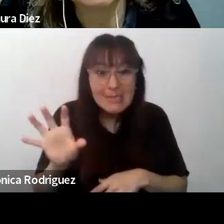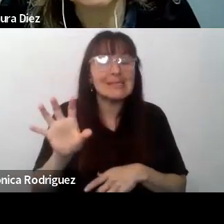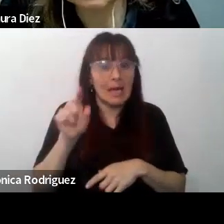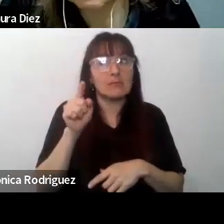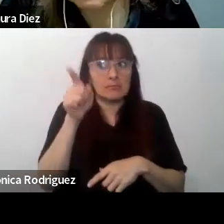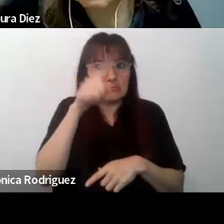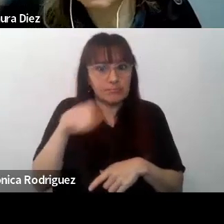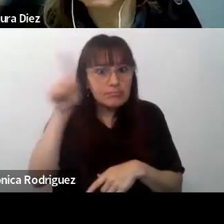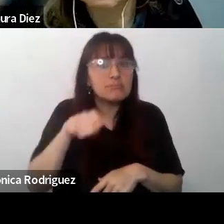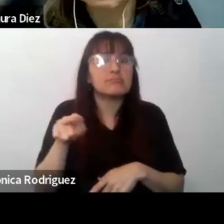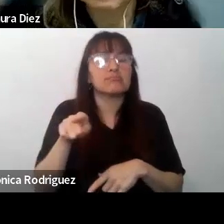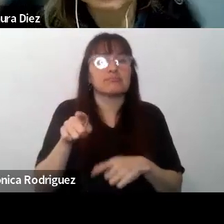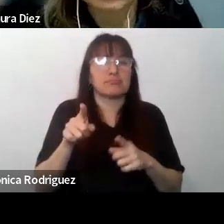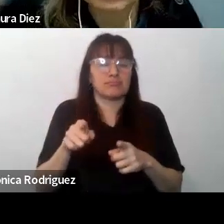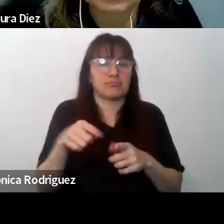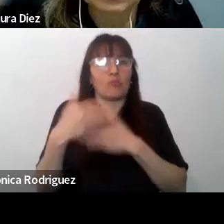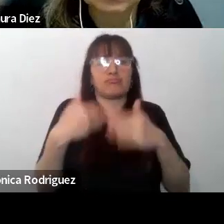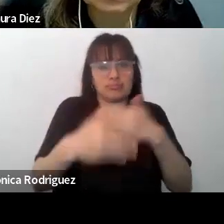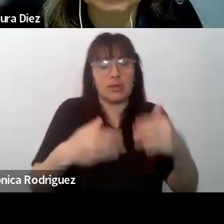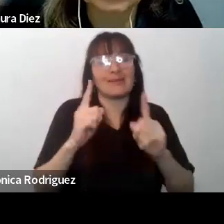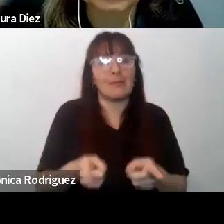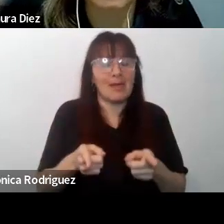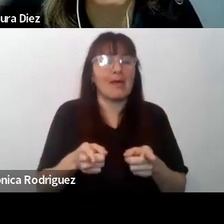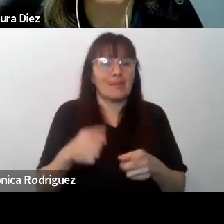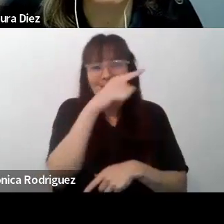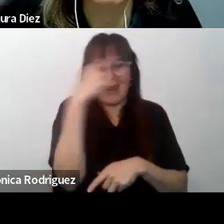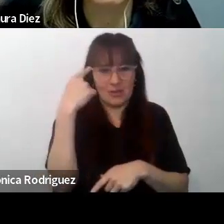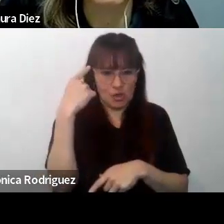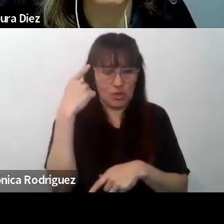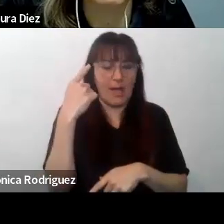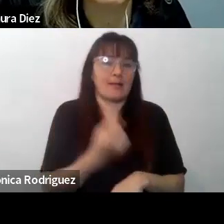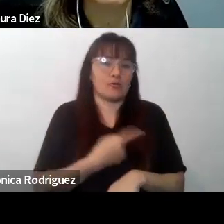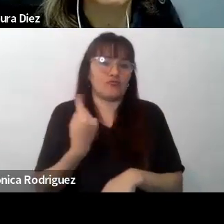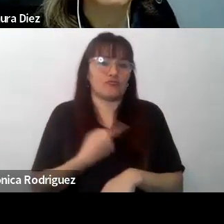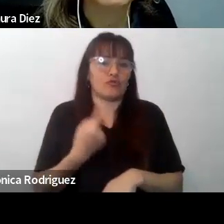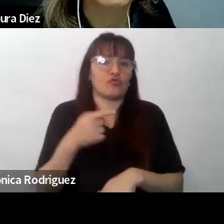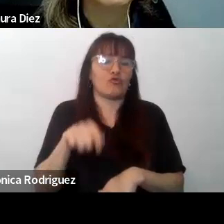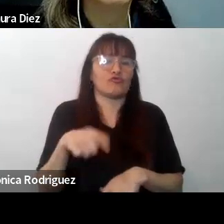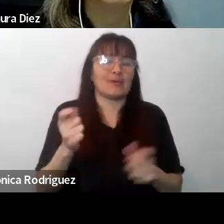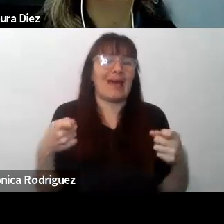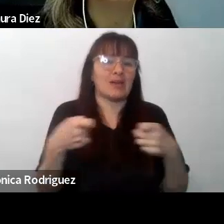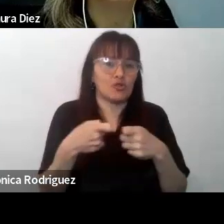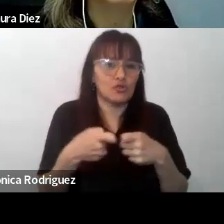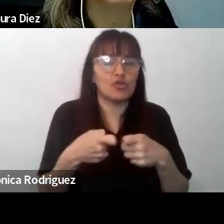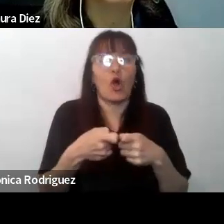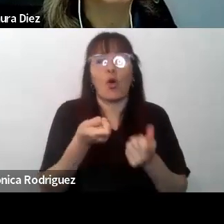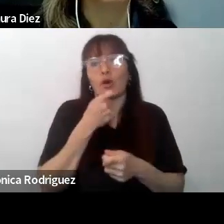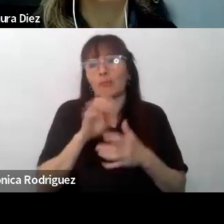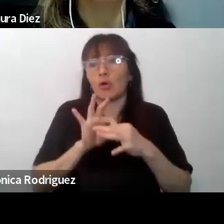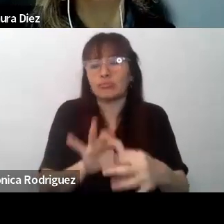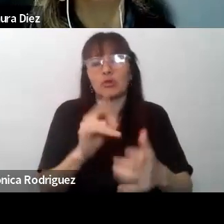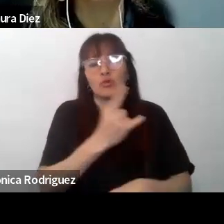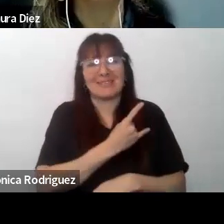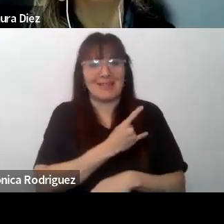cabo, y ofertas que son nacionales, que realizamos en asociación con universidades nacionales,